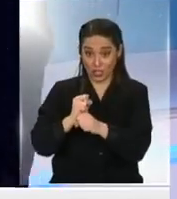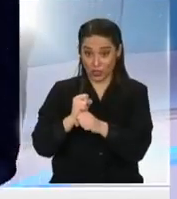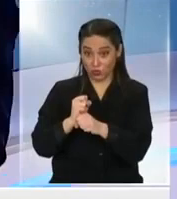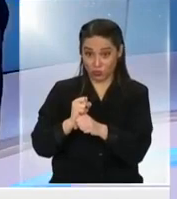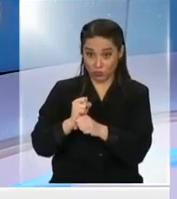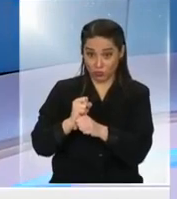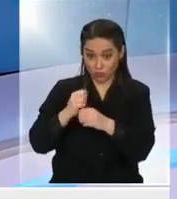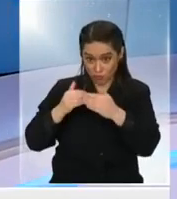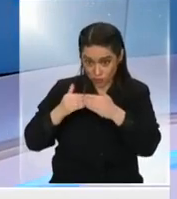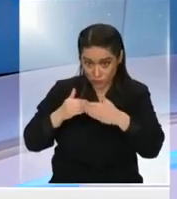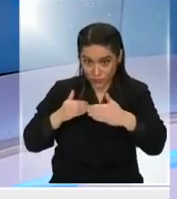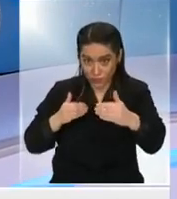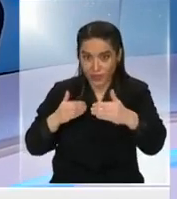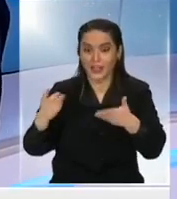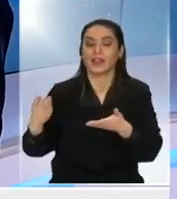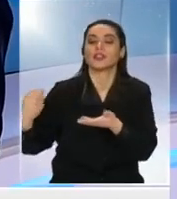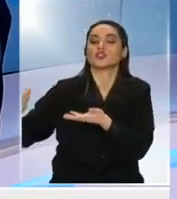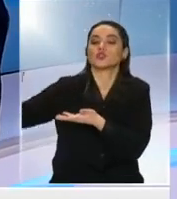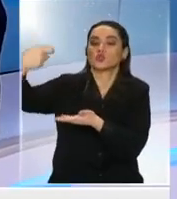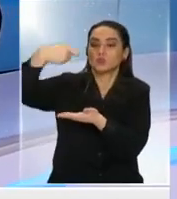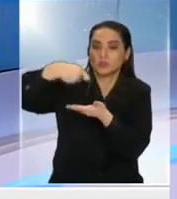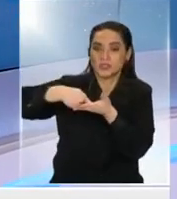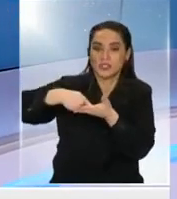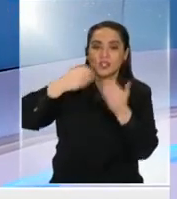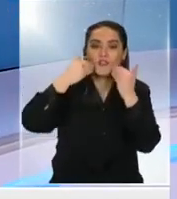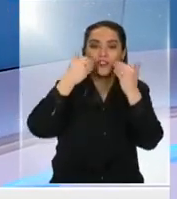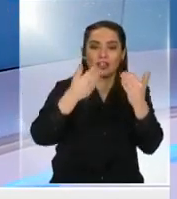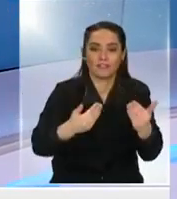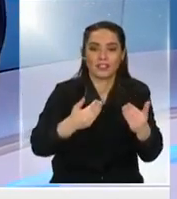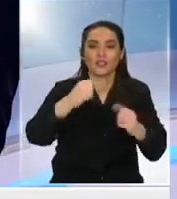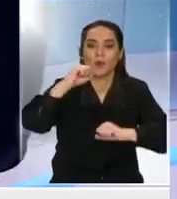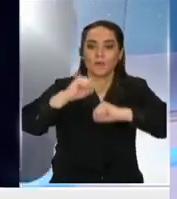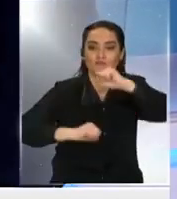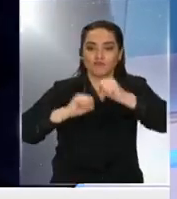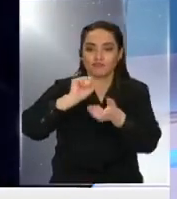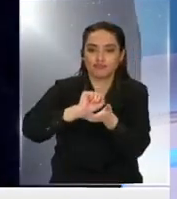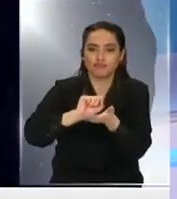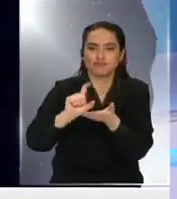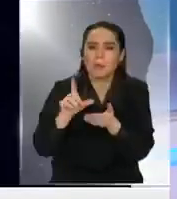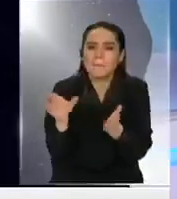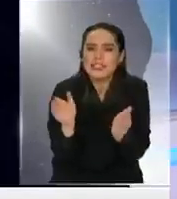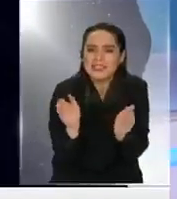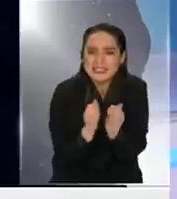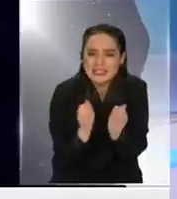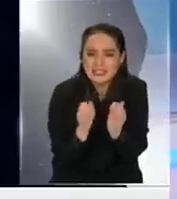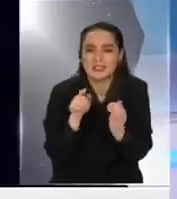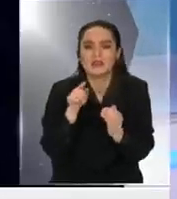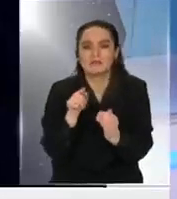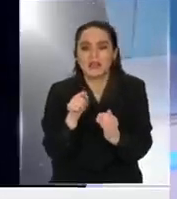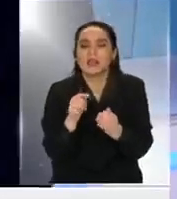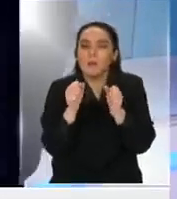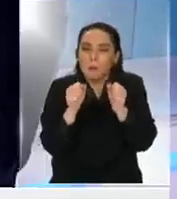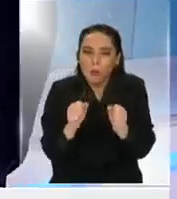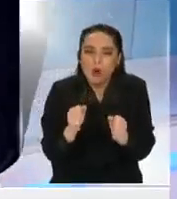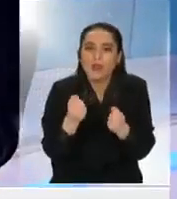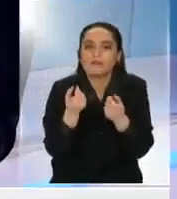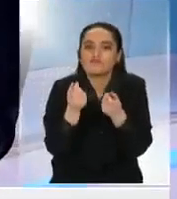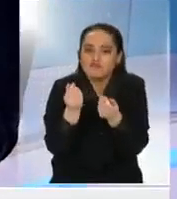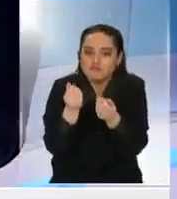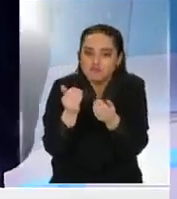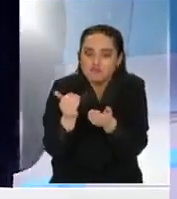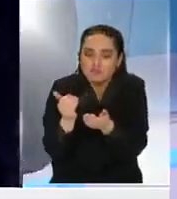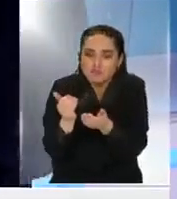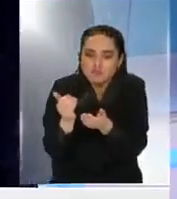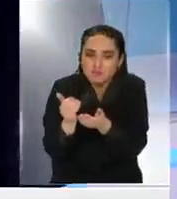a hacer un subsidio y vamos a entregarle beneficios a las mini PYME de tal manera que puedan absorber este incremento hasta que empiecen a